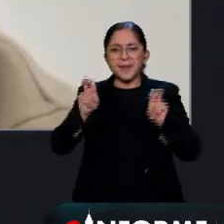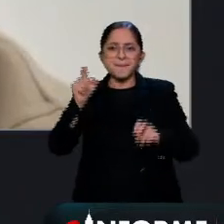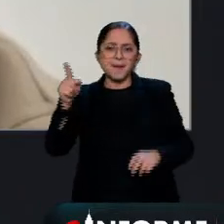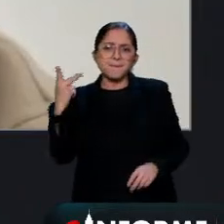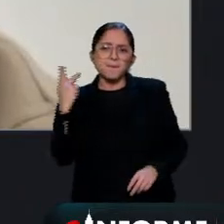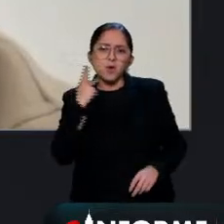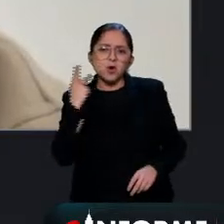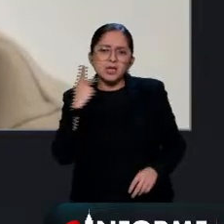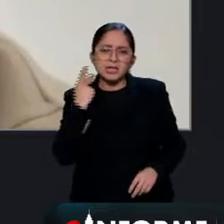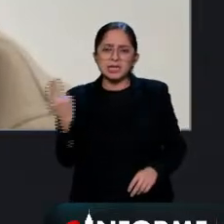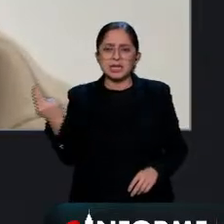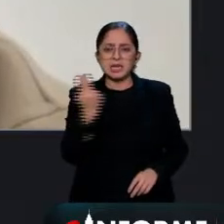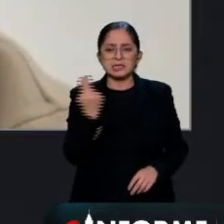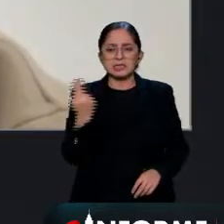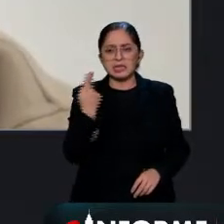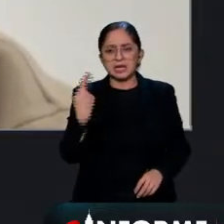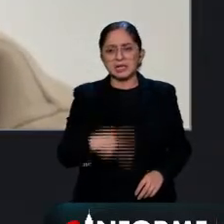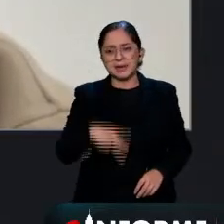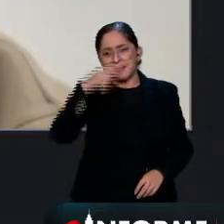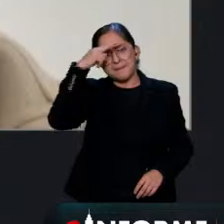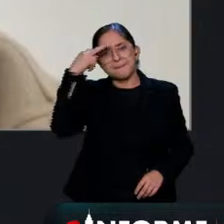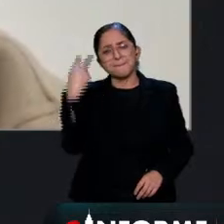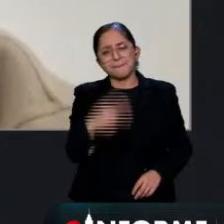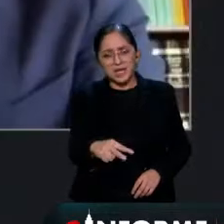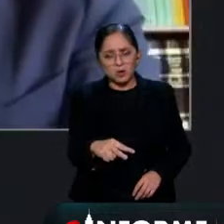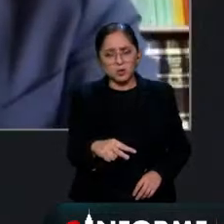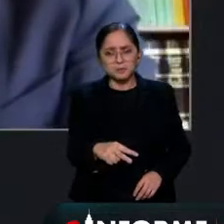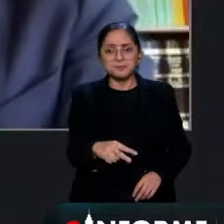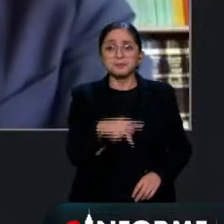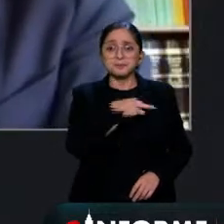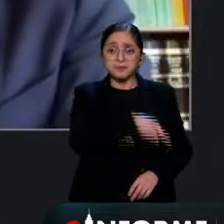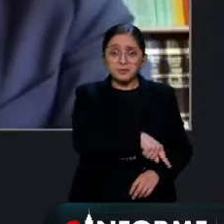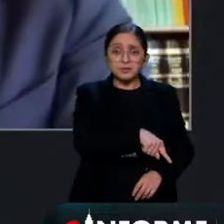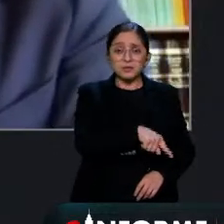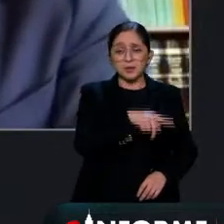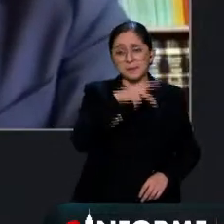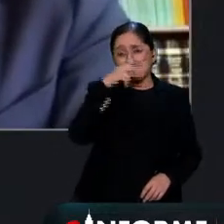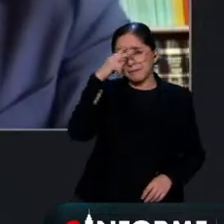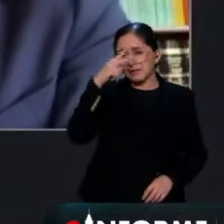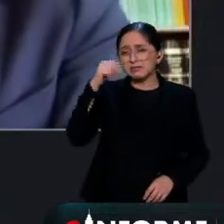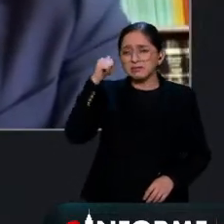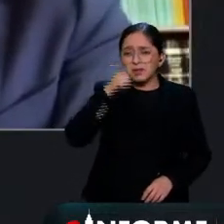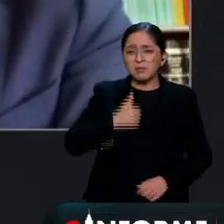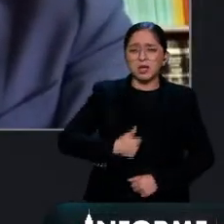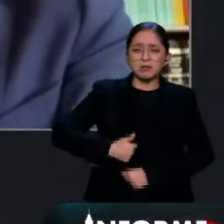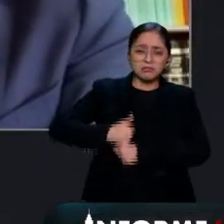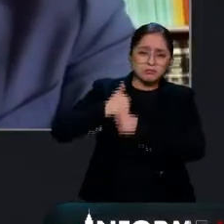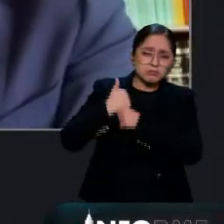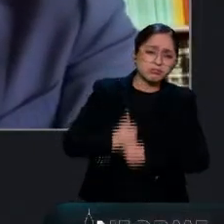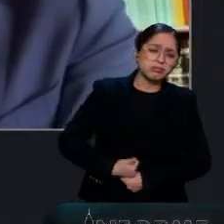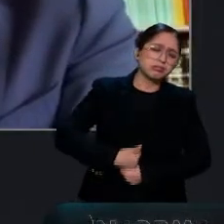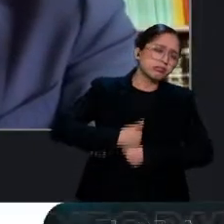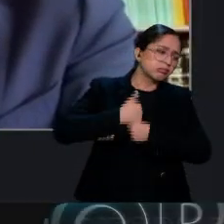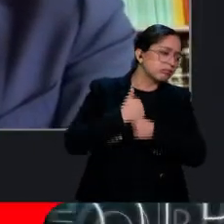este país este país sufre de una parálisis